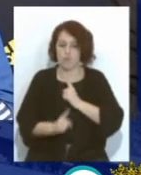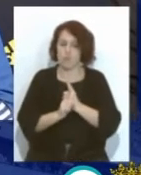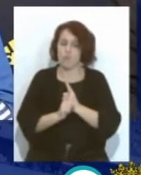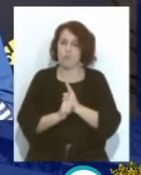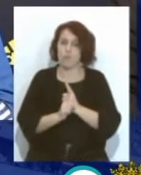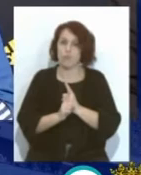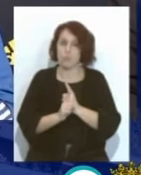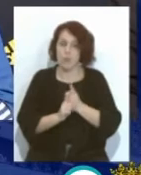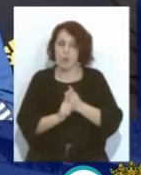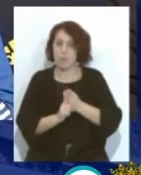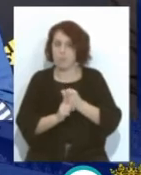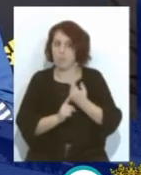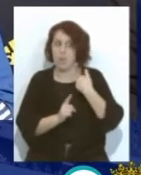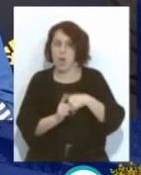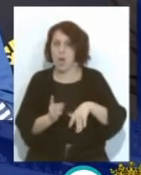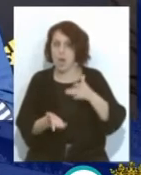Contra ellos